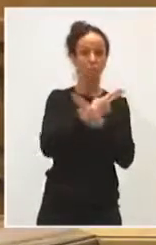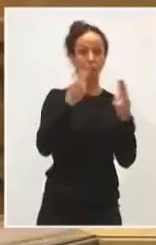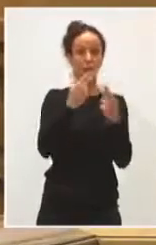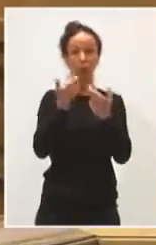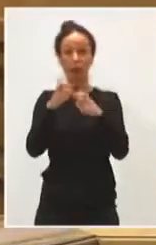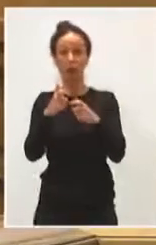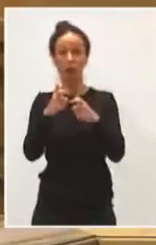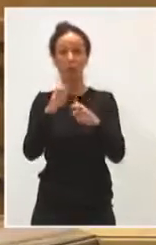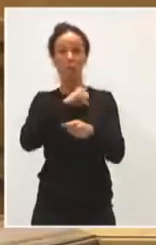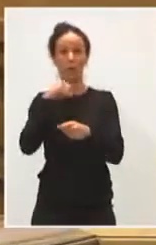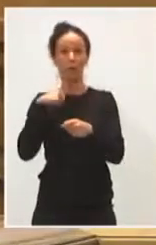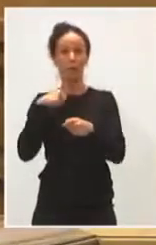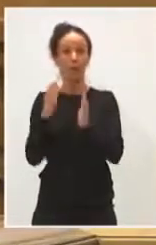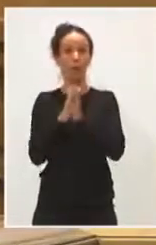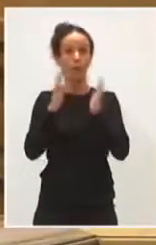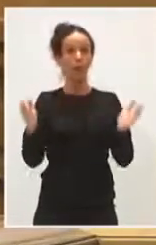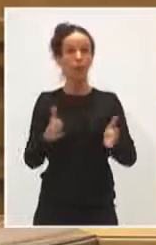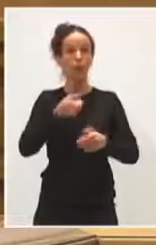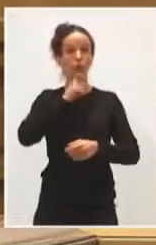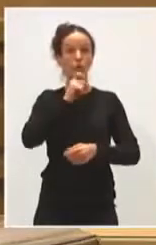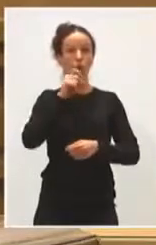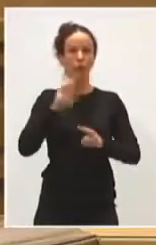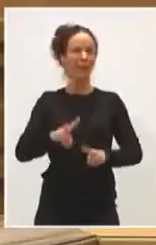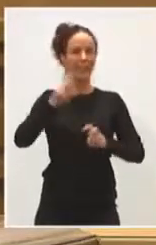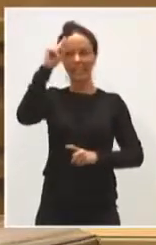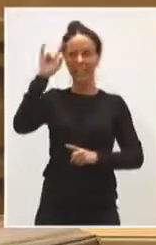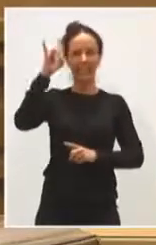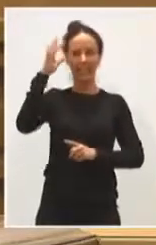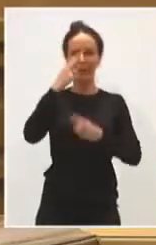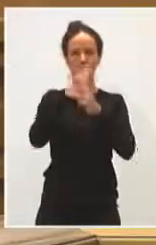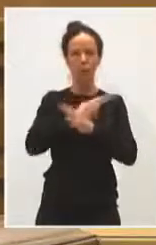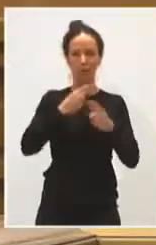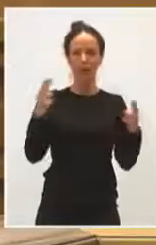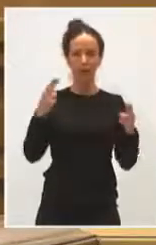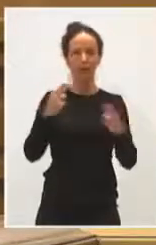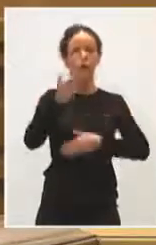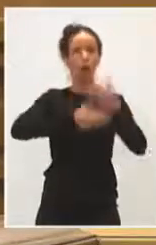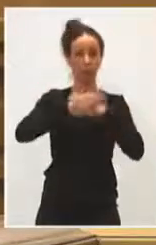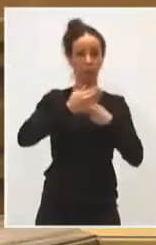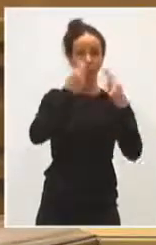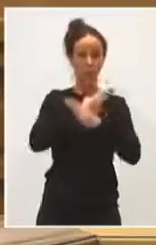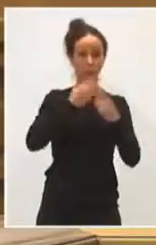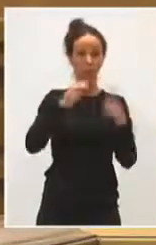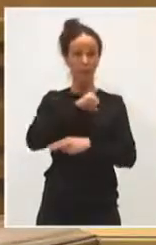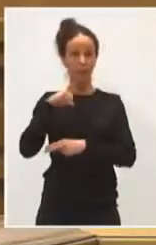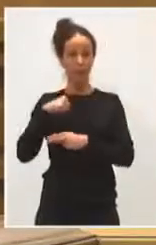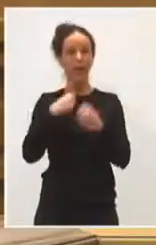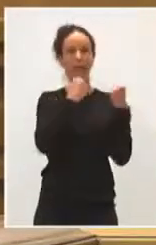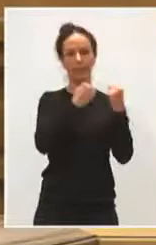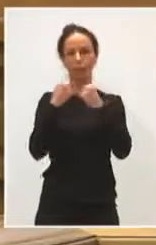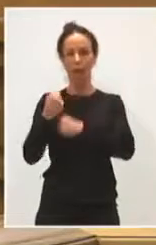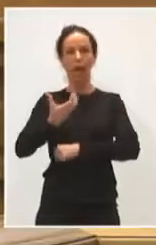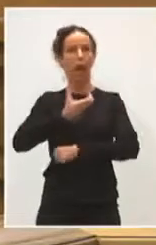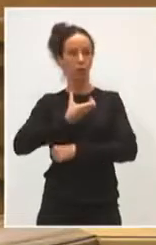promovidos directamente con iniciativas de alcance público, en colaboración público y privada, y con las instituciones, fundamentalmente ayuntamientos